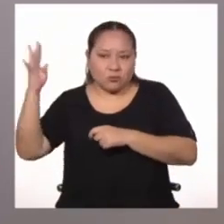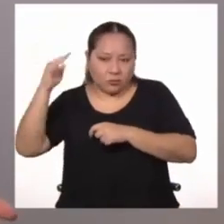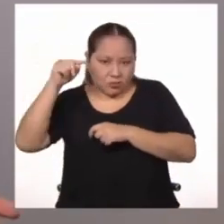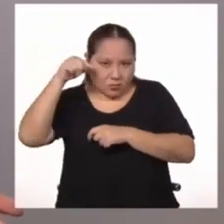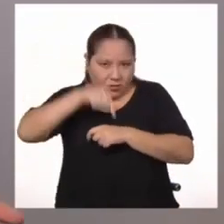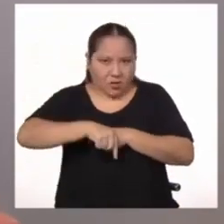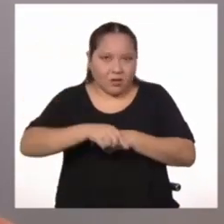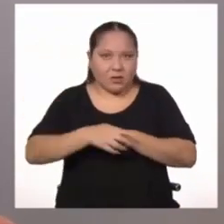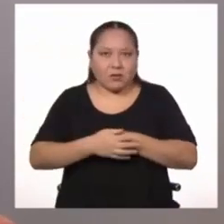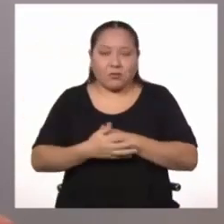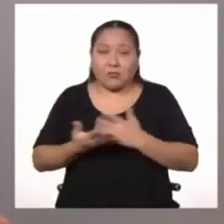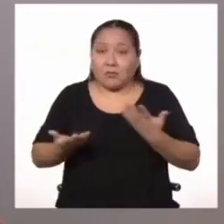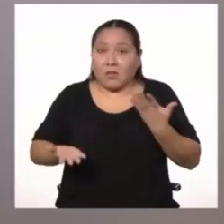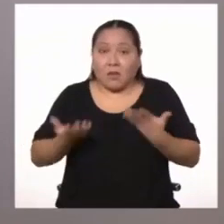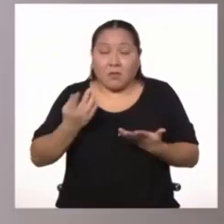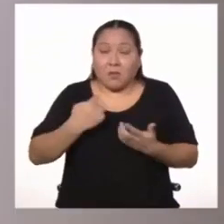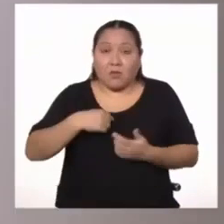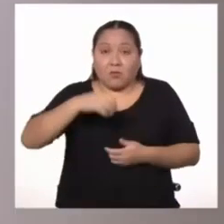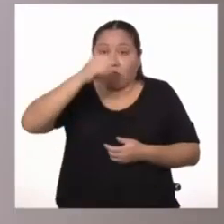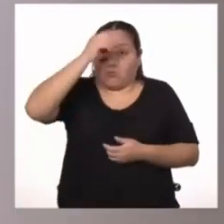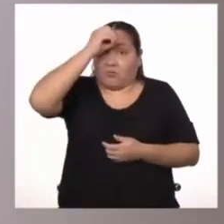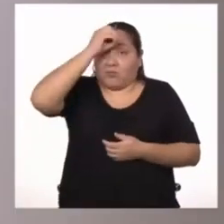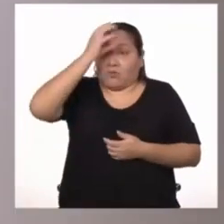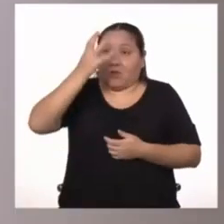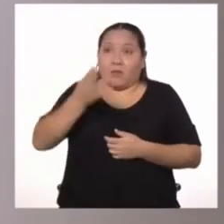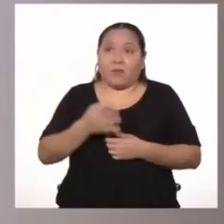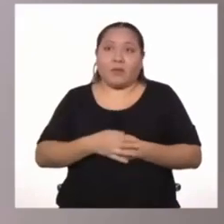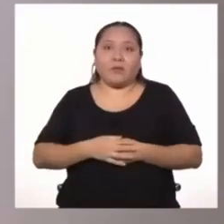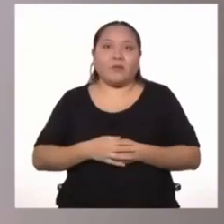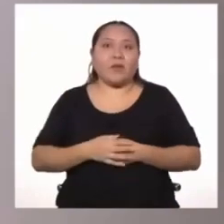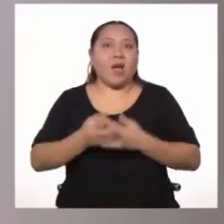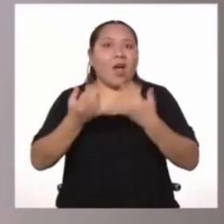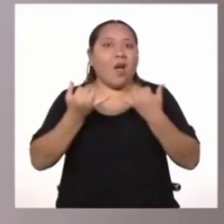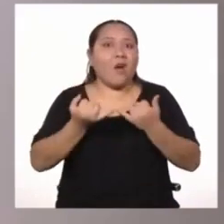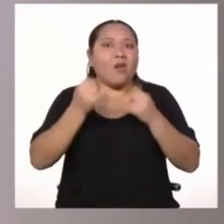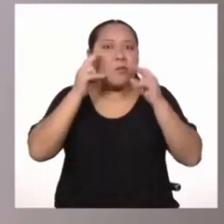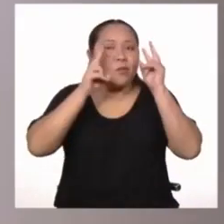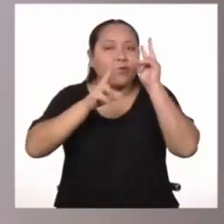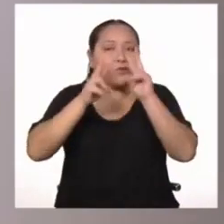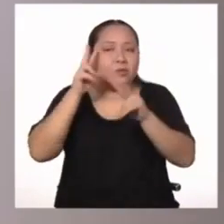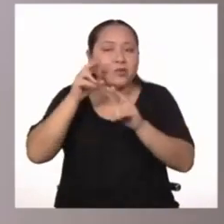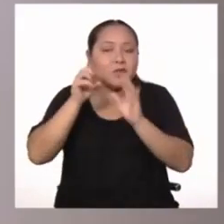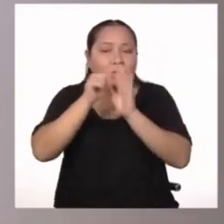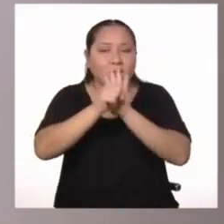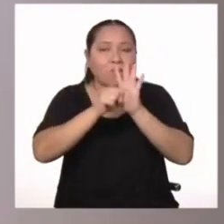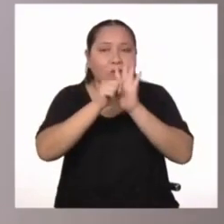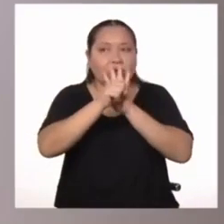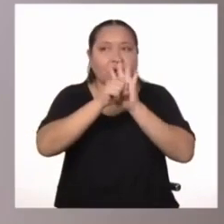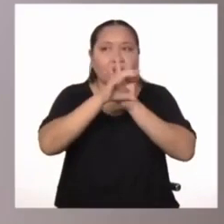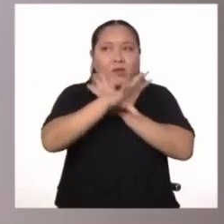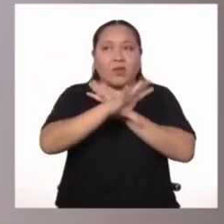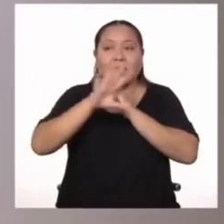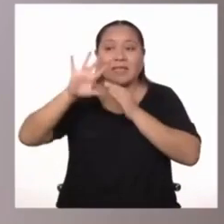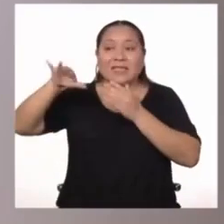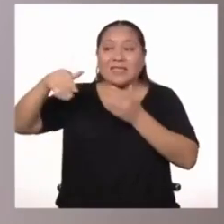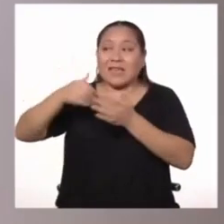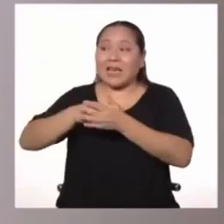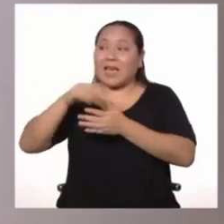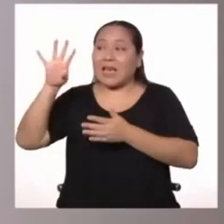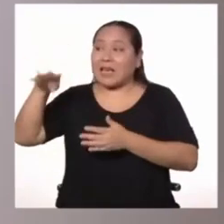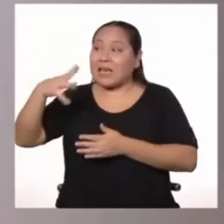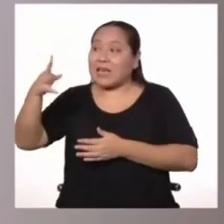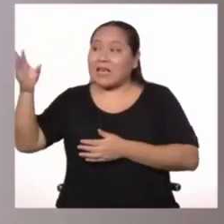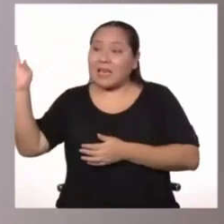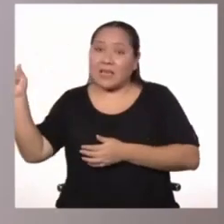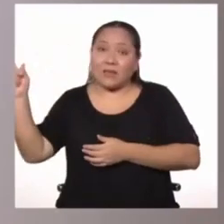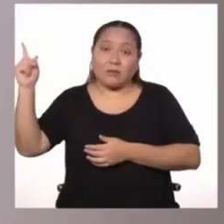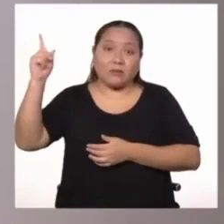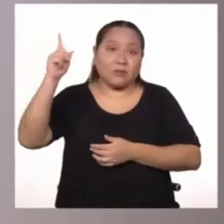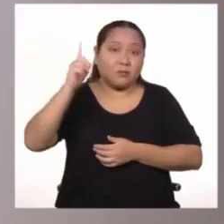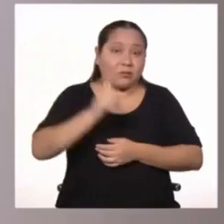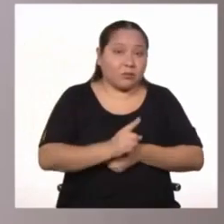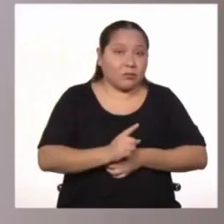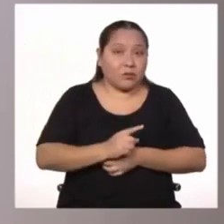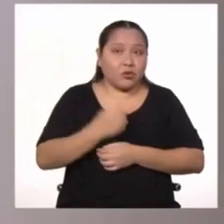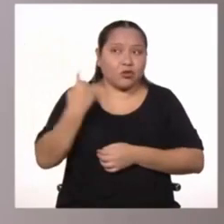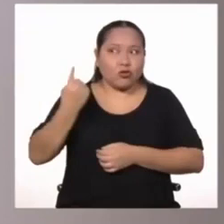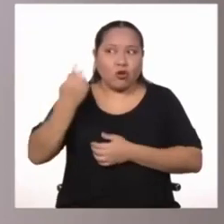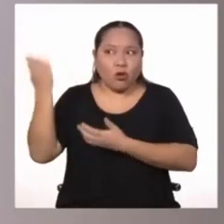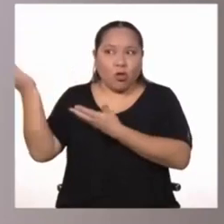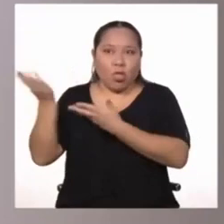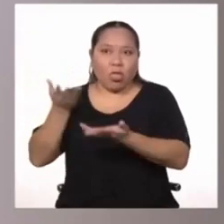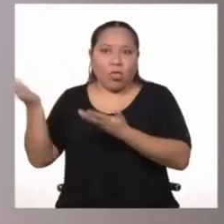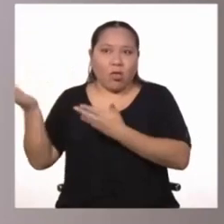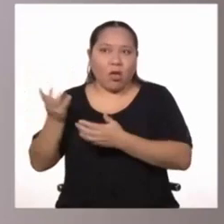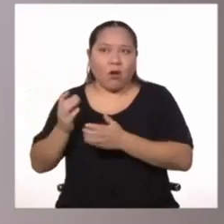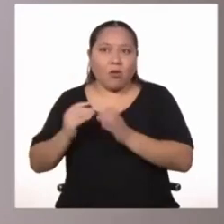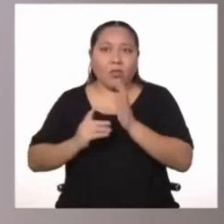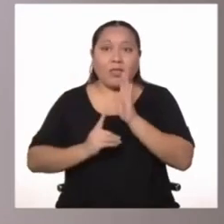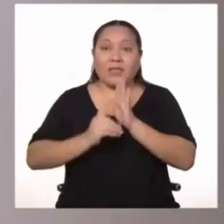ni siquiera lo sabíamos. Como acabamos de ver en el video, la llegada de los ingleses al Perú no solo trajo consigo